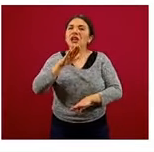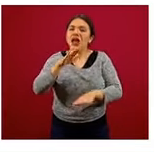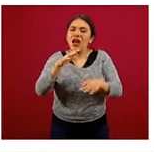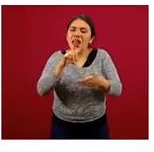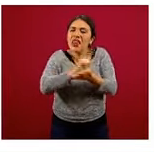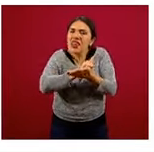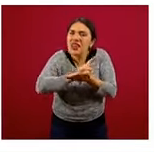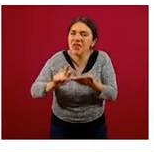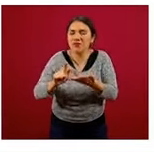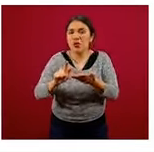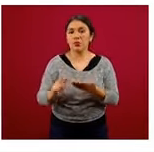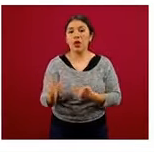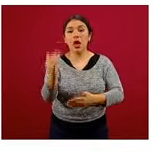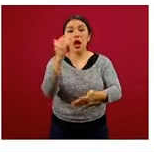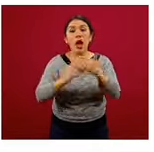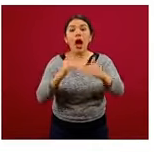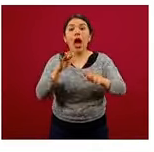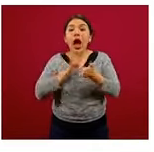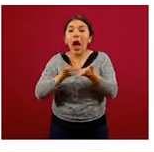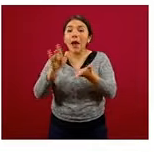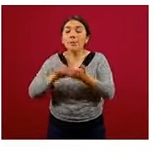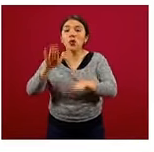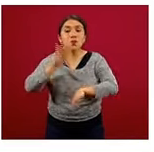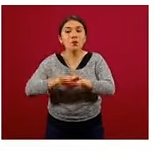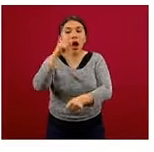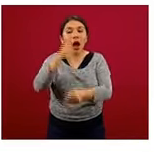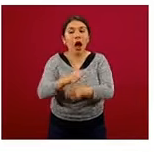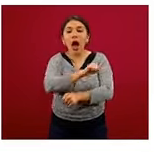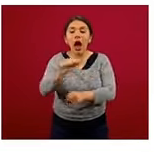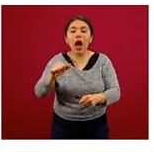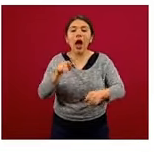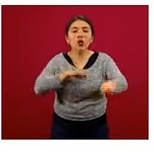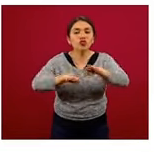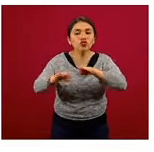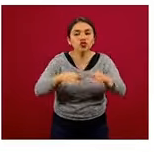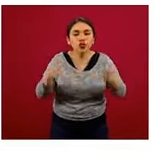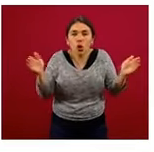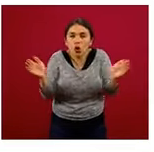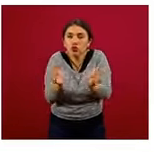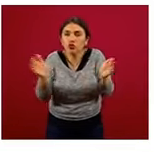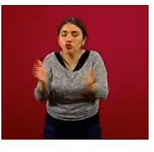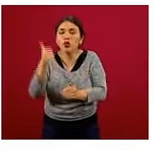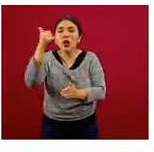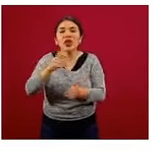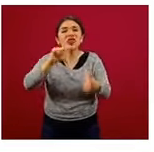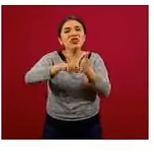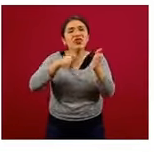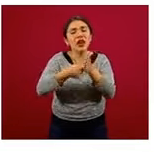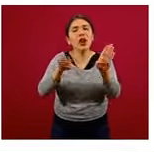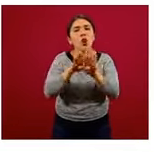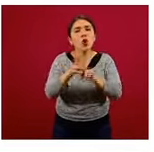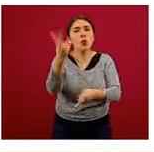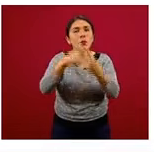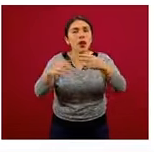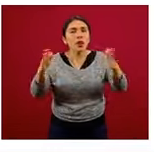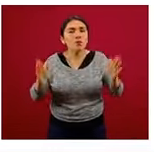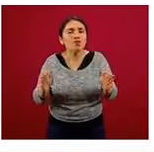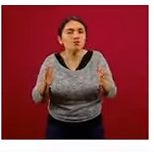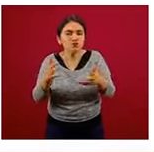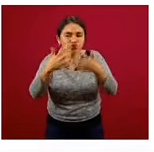mínimo. Apoyo prioritario a los pequeños productores agropecuarios y sobre todo a las técnicas de producción